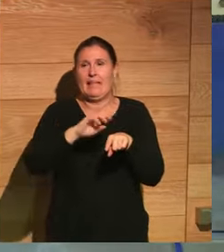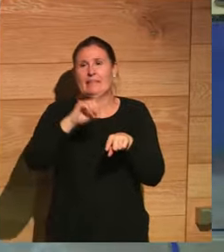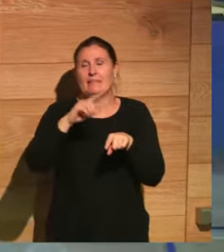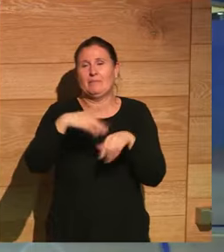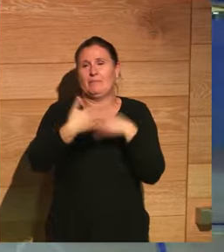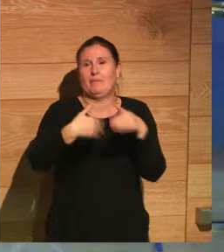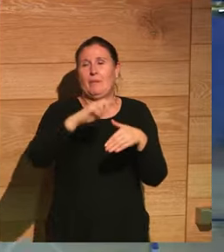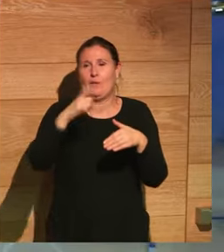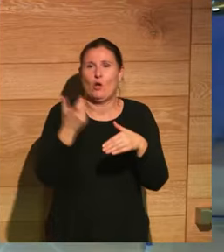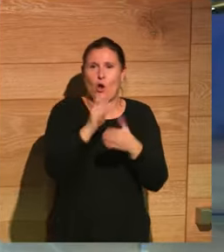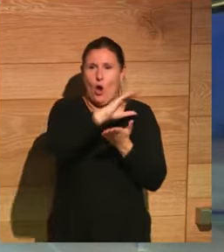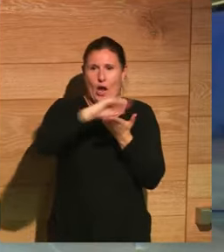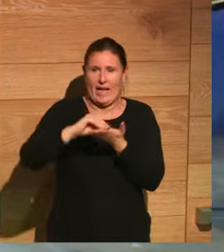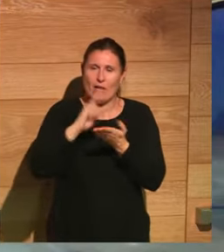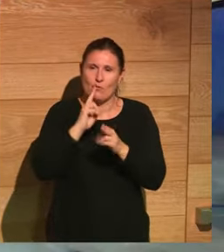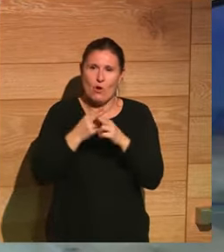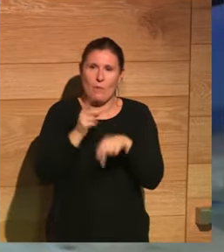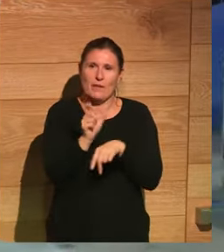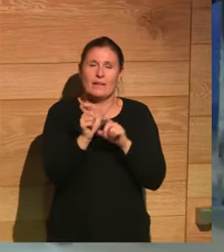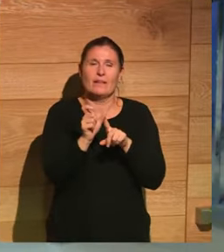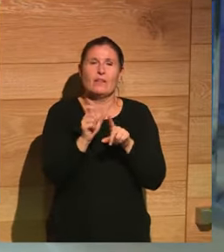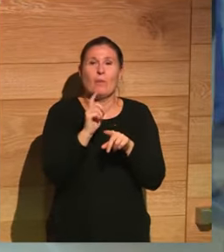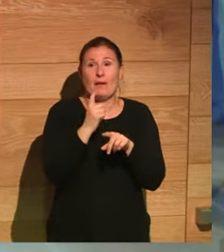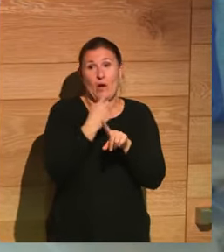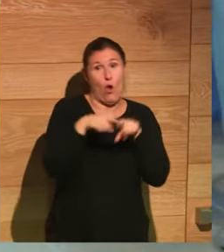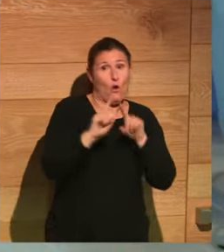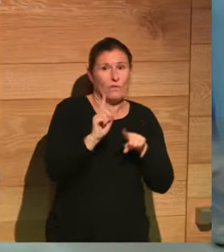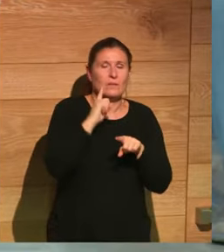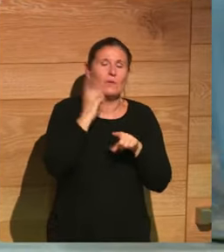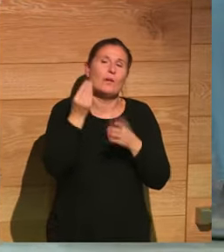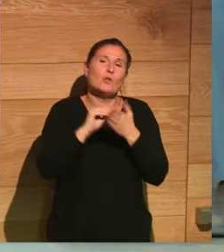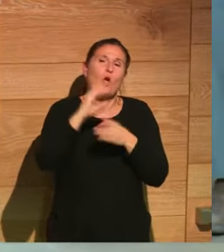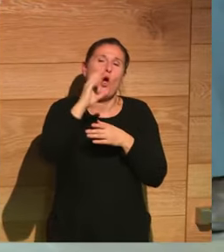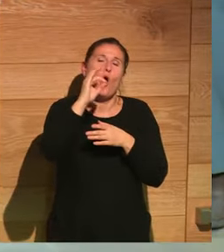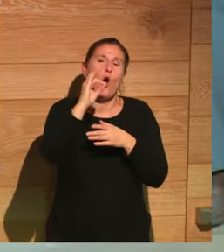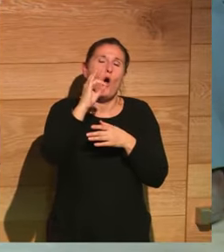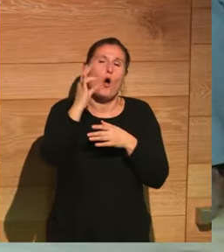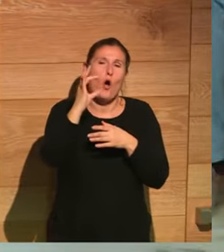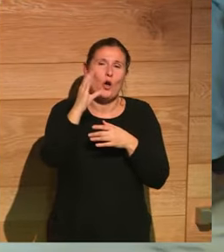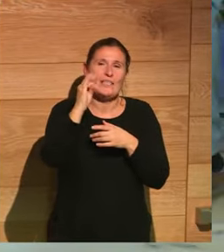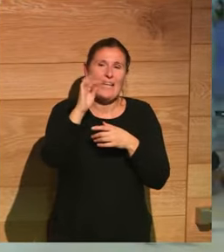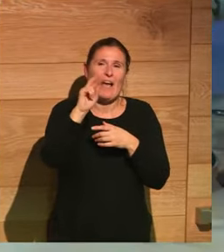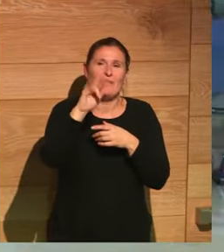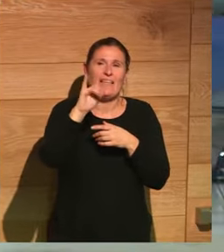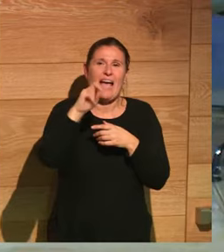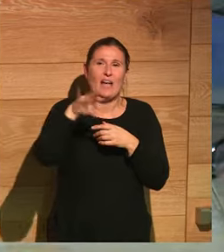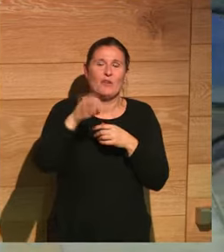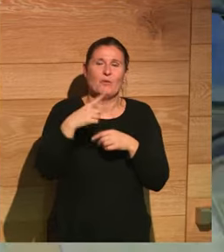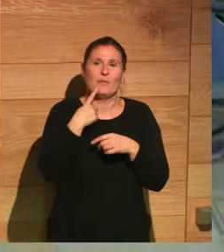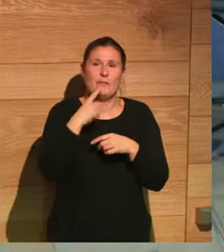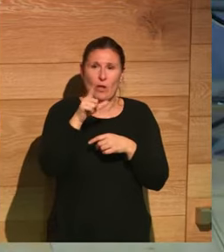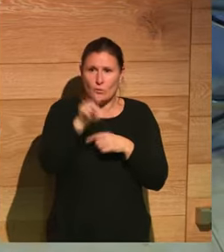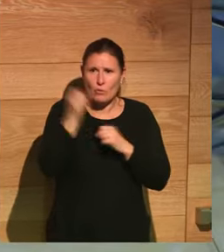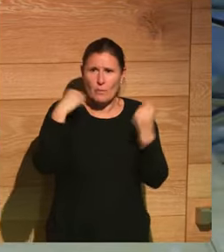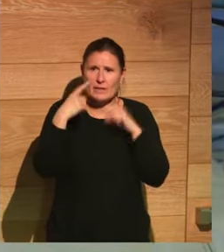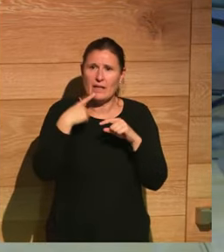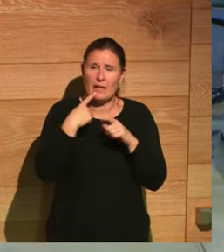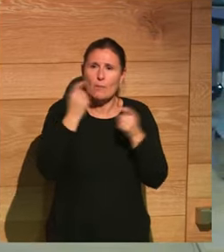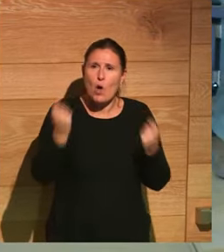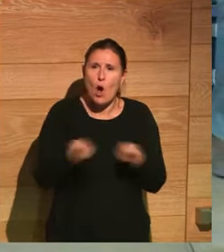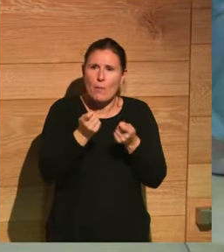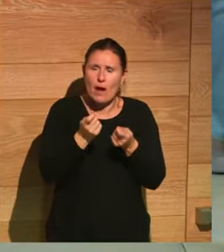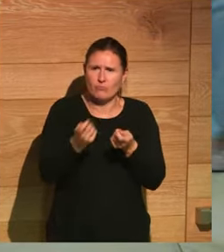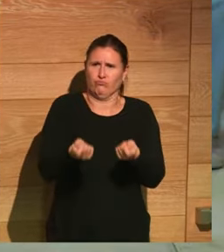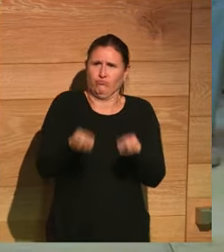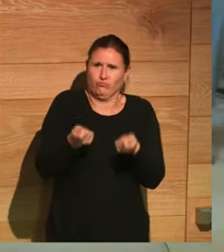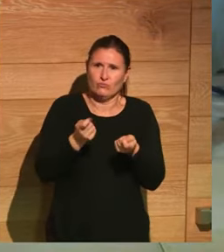César, nosotros le llamamos Octaviano en esa época para no confundirlos, pero es un personaje que domina la propaganda como nadie más